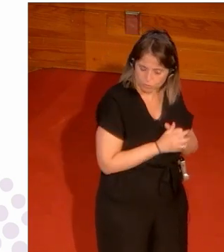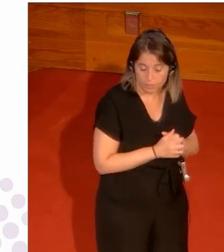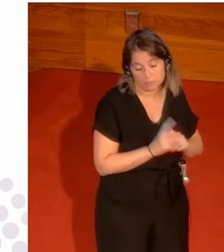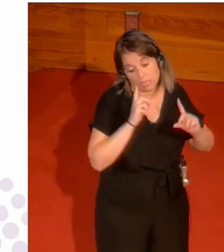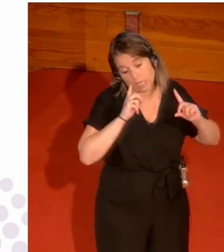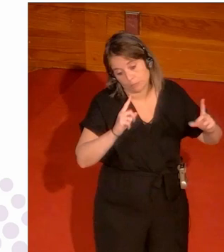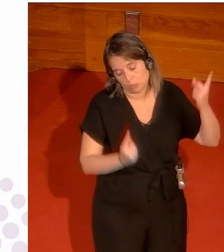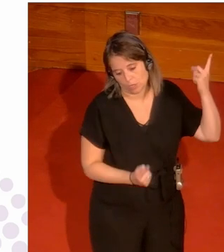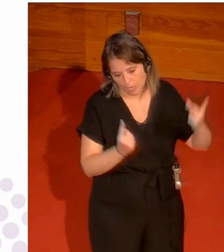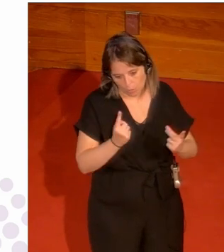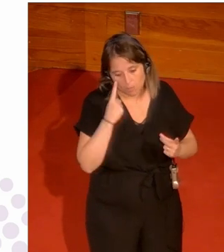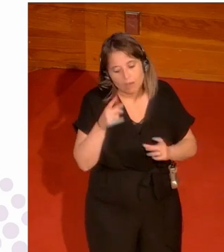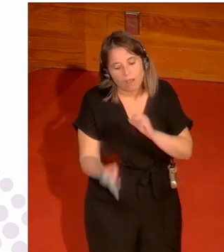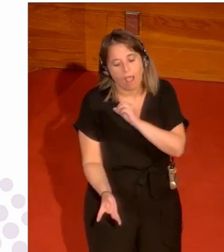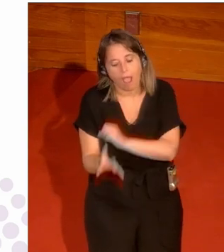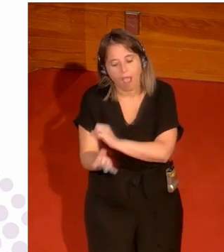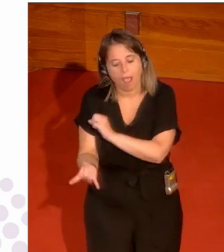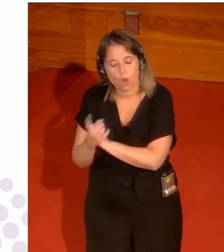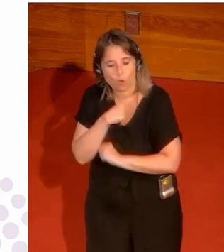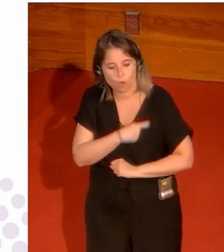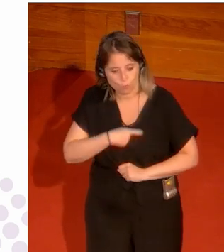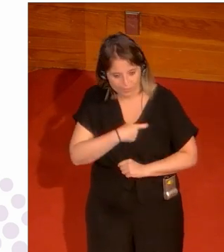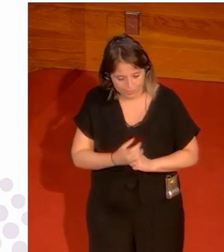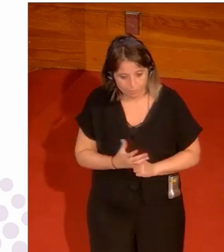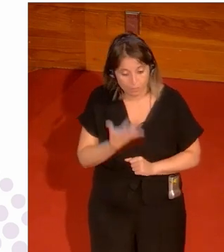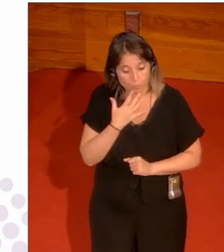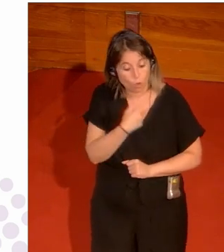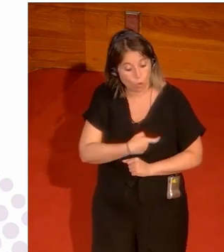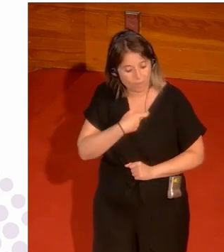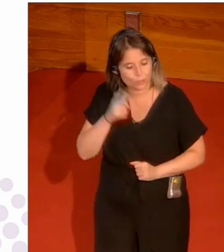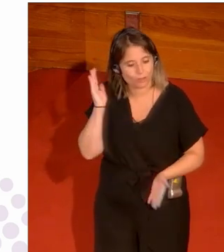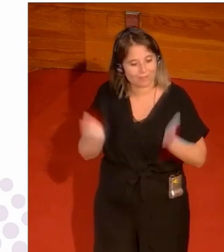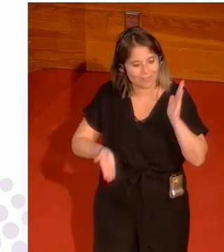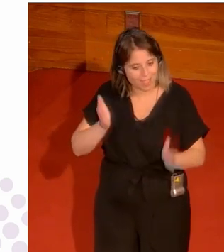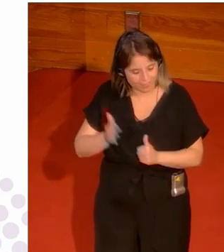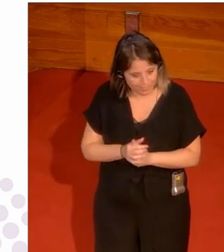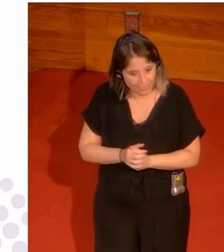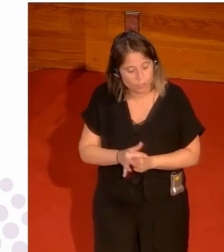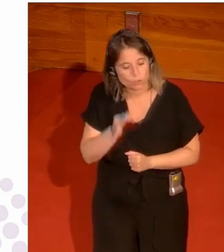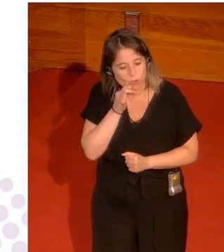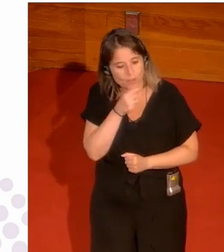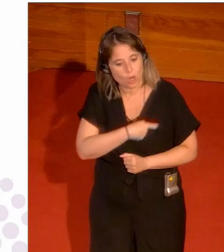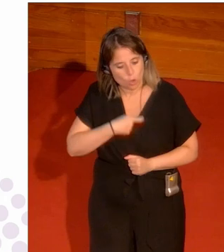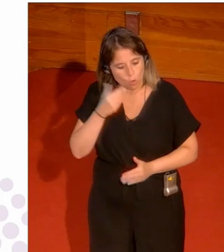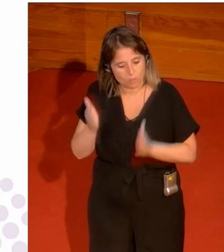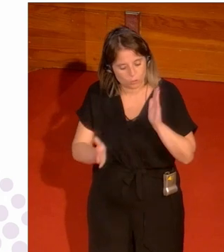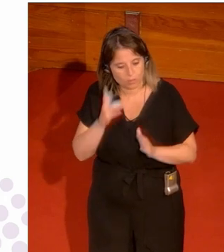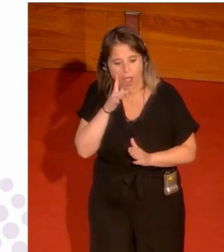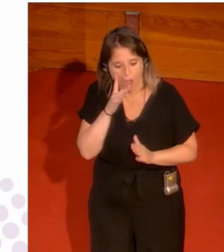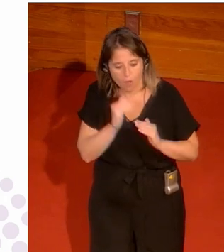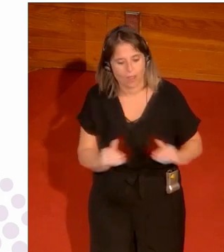había excepciones sin embargo va creando comisiones por ejemplo la Comisión de Atletas que sobrevive y que siguen estando y entonces ahora ya hay